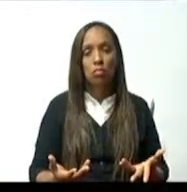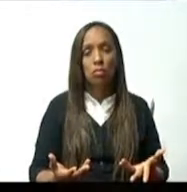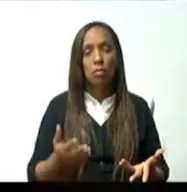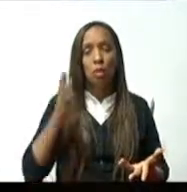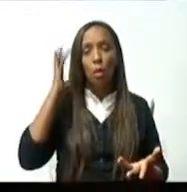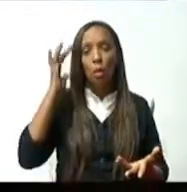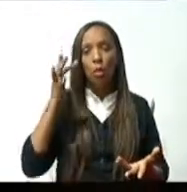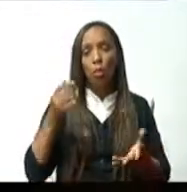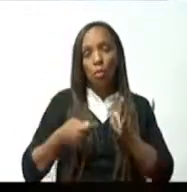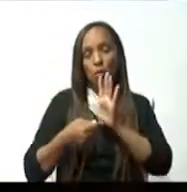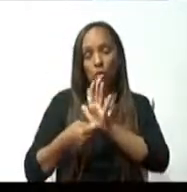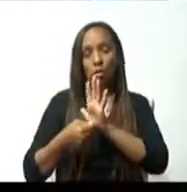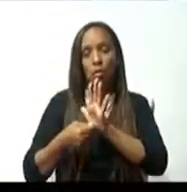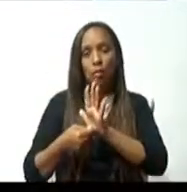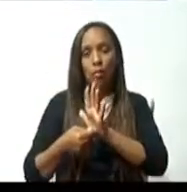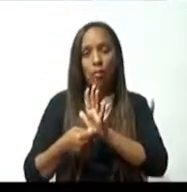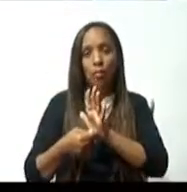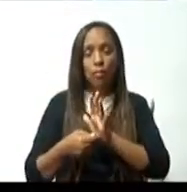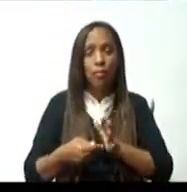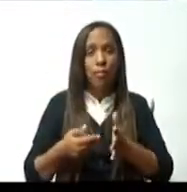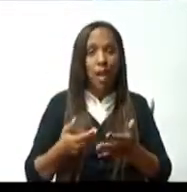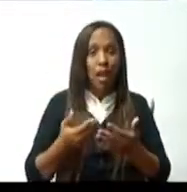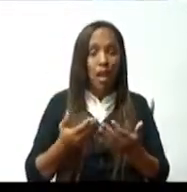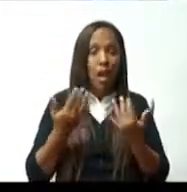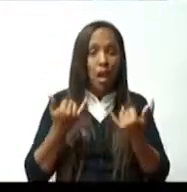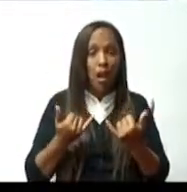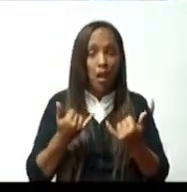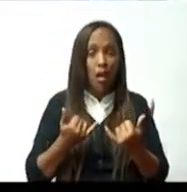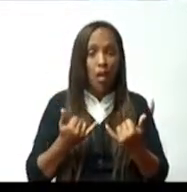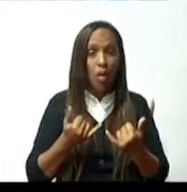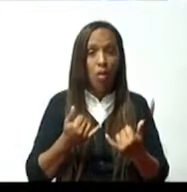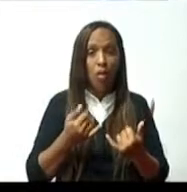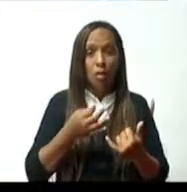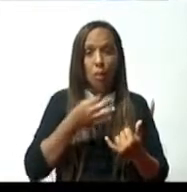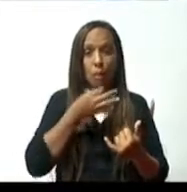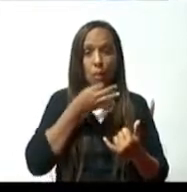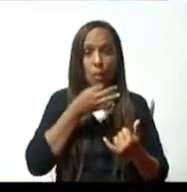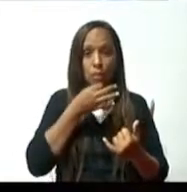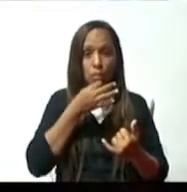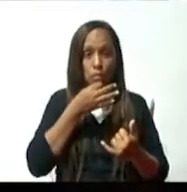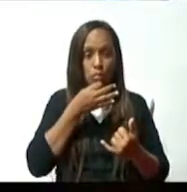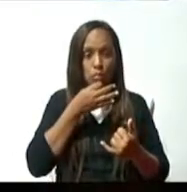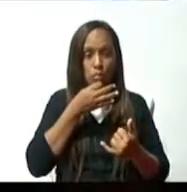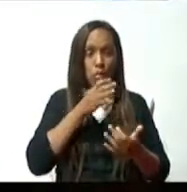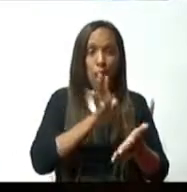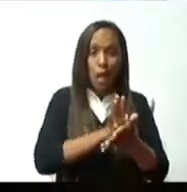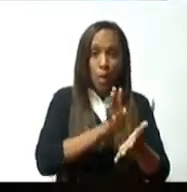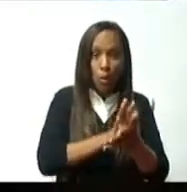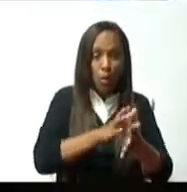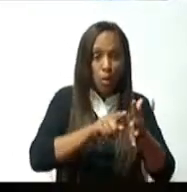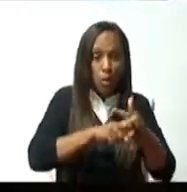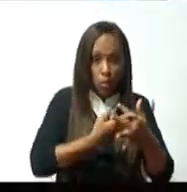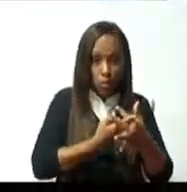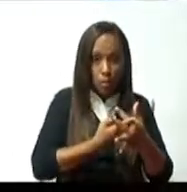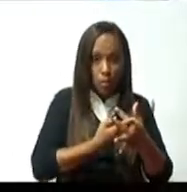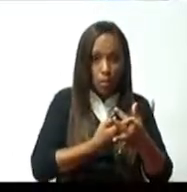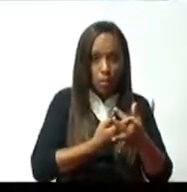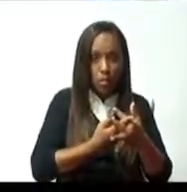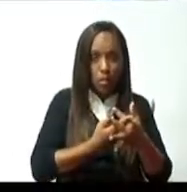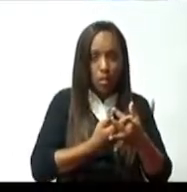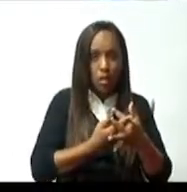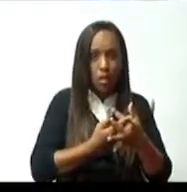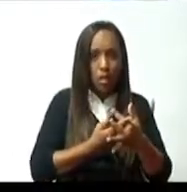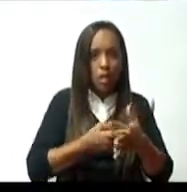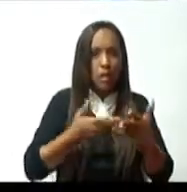docencia, ahora es que se están enterando que faltan aulas, que hay niños que no tienen cobertura? Por Dios, eso no es